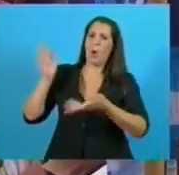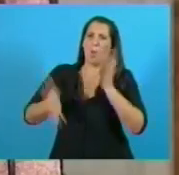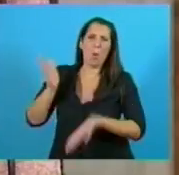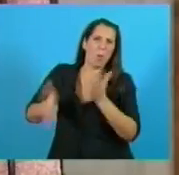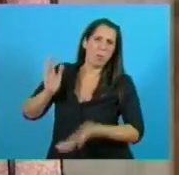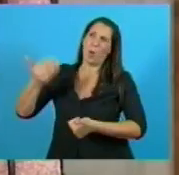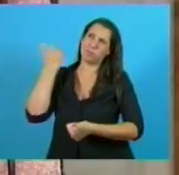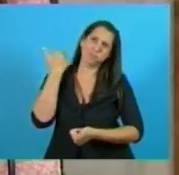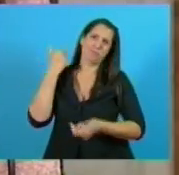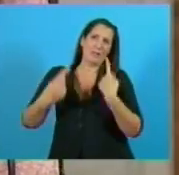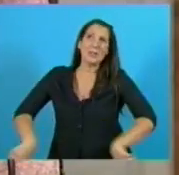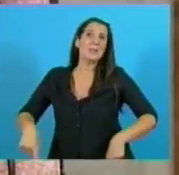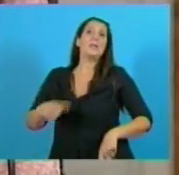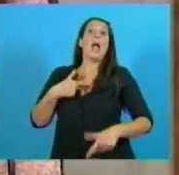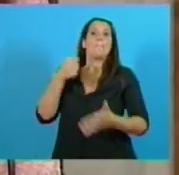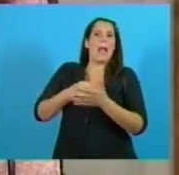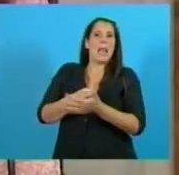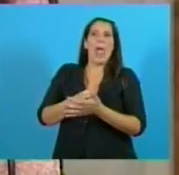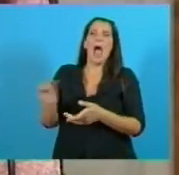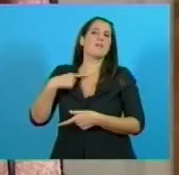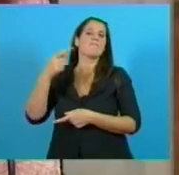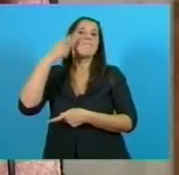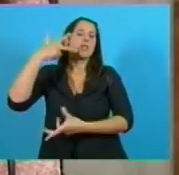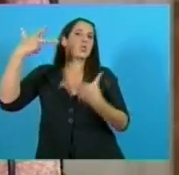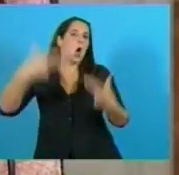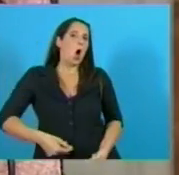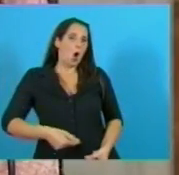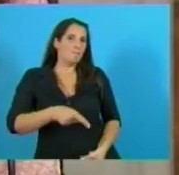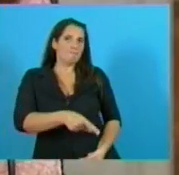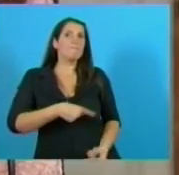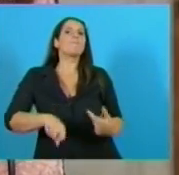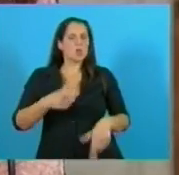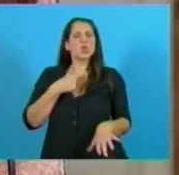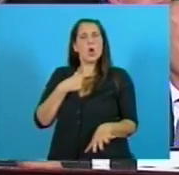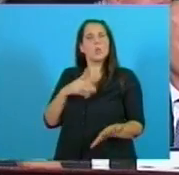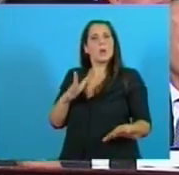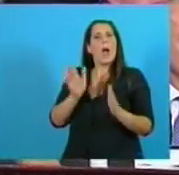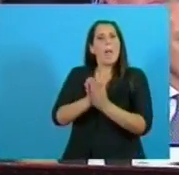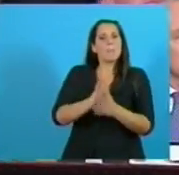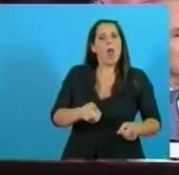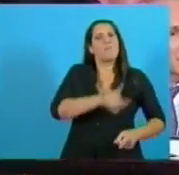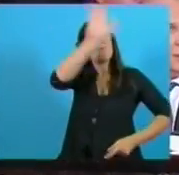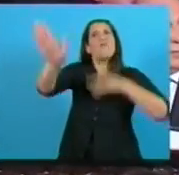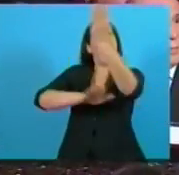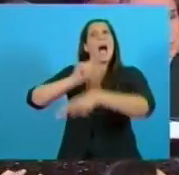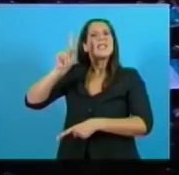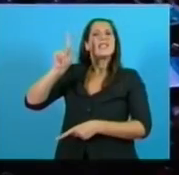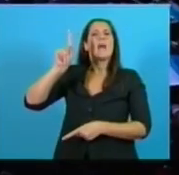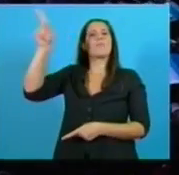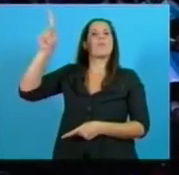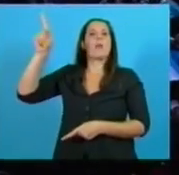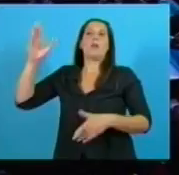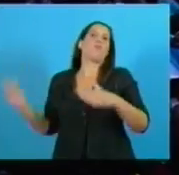y se les negó la personería o se les negó la posibilidad de hacerlo. Yo espero que vayan a la Corte Interamericana de Derechos Humanos,